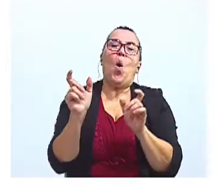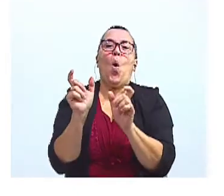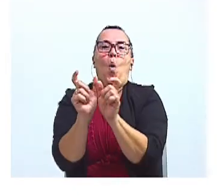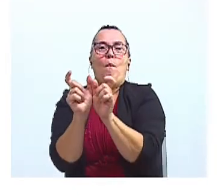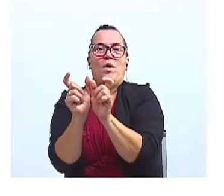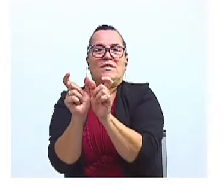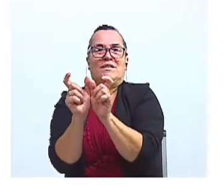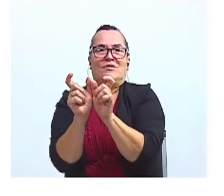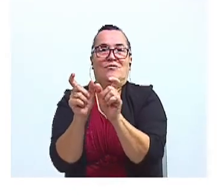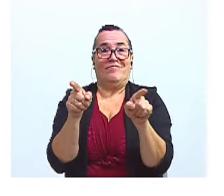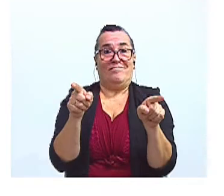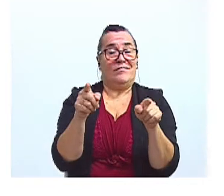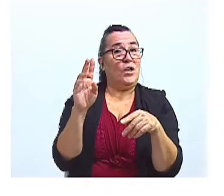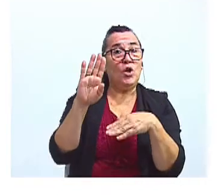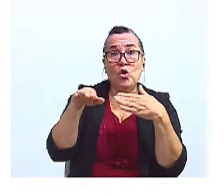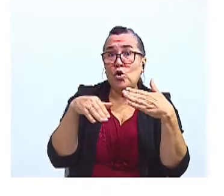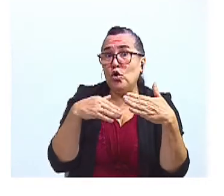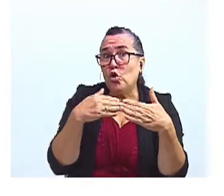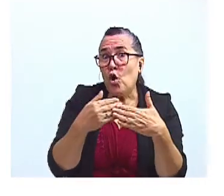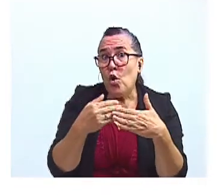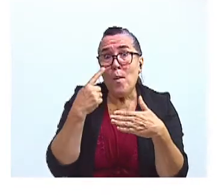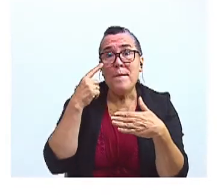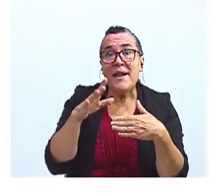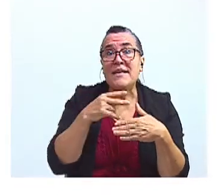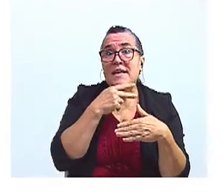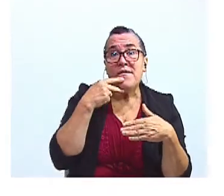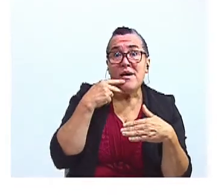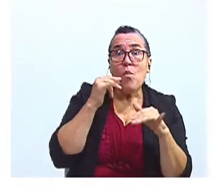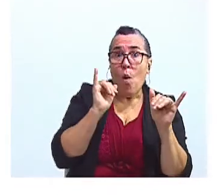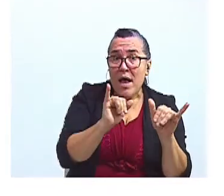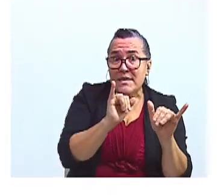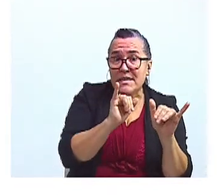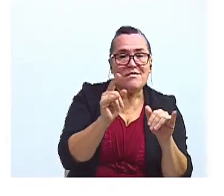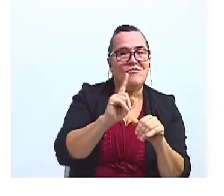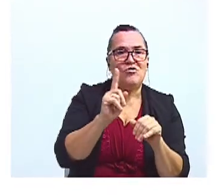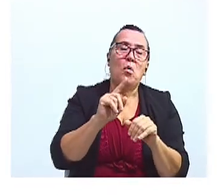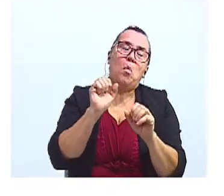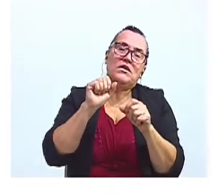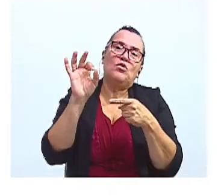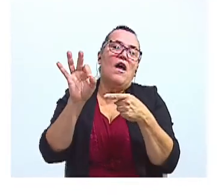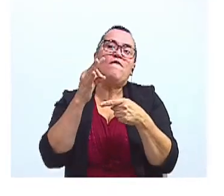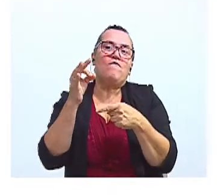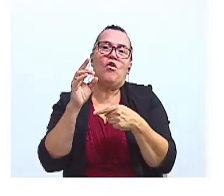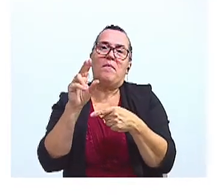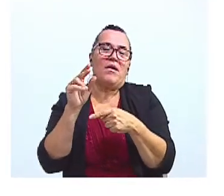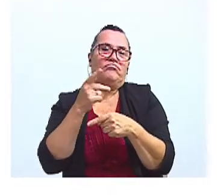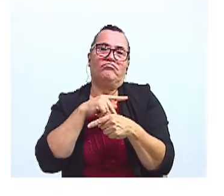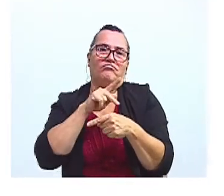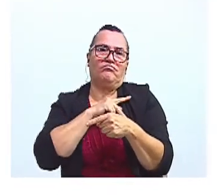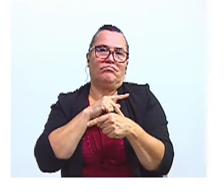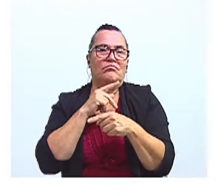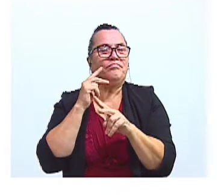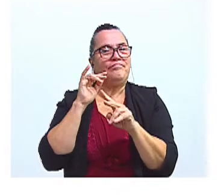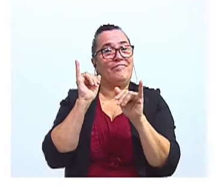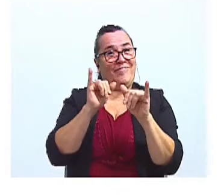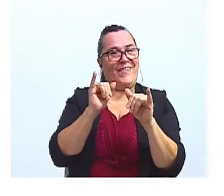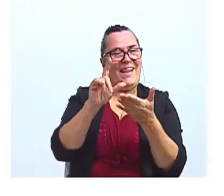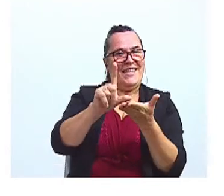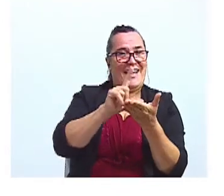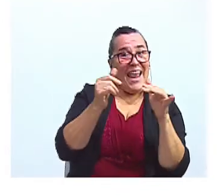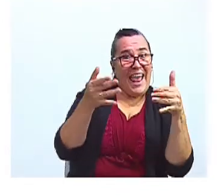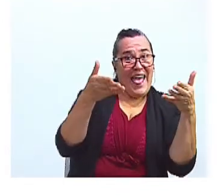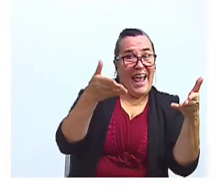Y recuerden, no todo lo que parece verbo lo es, puede ser de una forma no personal. Marcela, ¿qué le parece si se queda en clase?